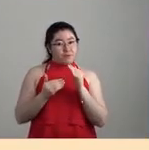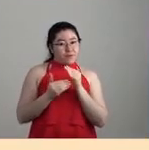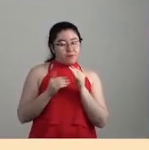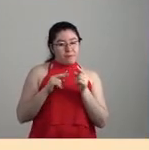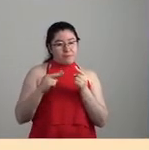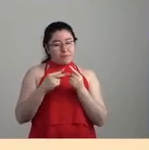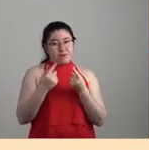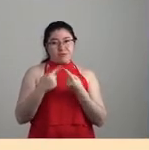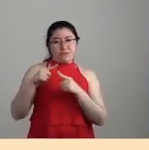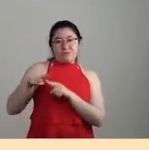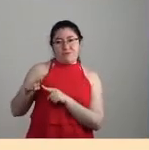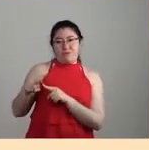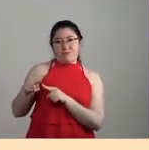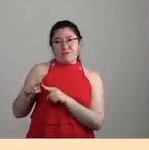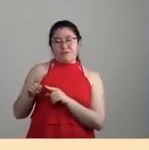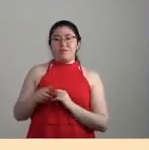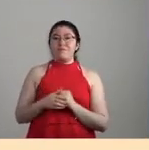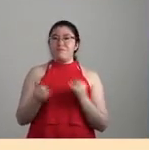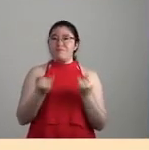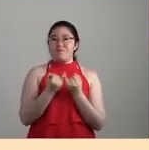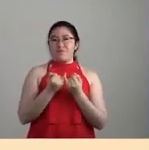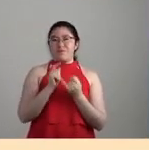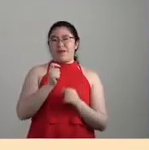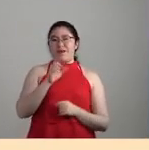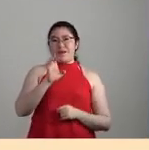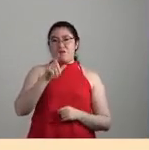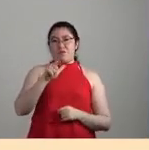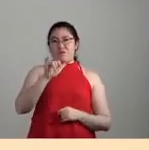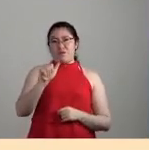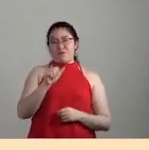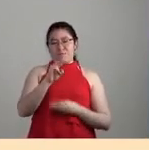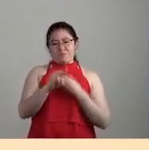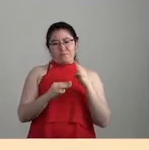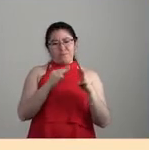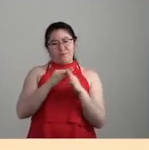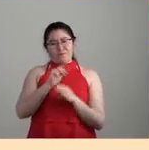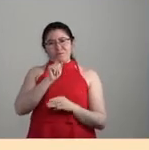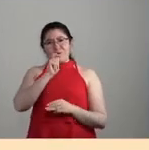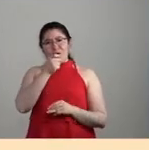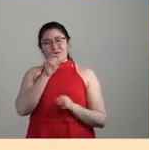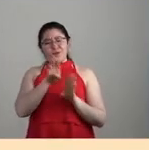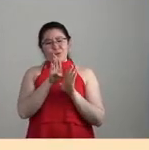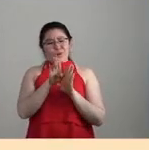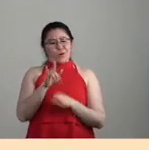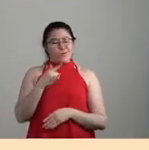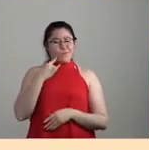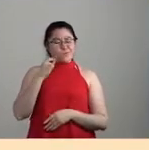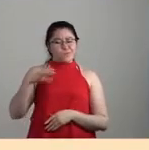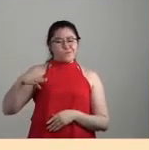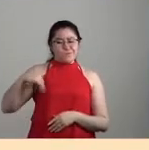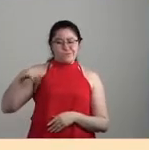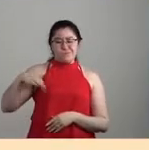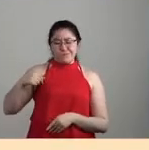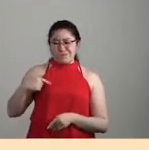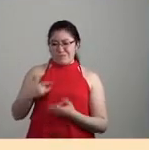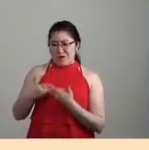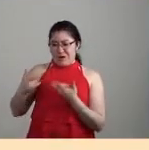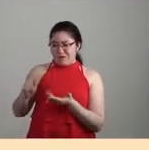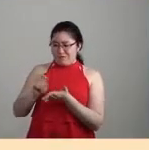Y en ese sentido, la Ecología Mundo, bueno, pues hace ese esfuerzo, ¿no?, es un esfuerzo por historizar, pero también por